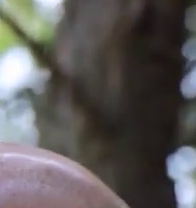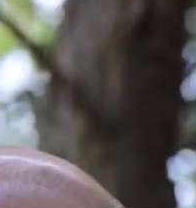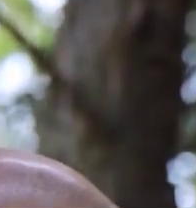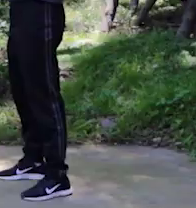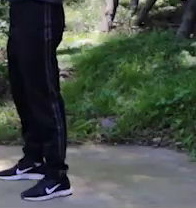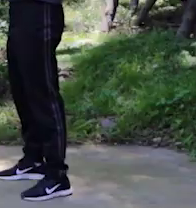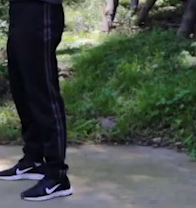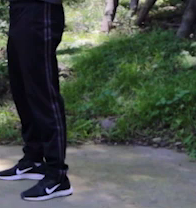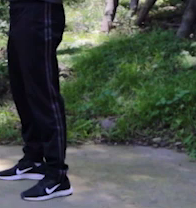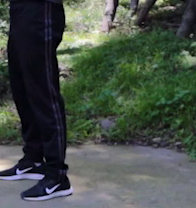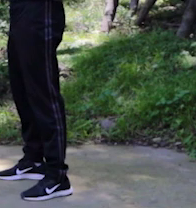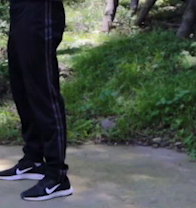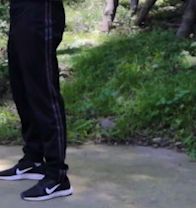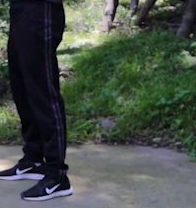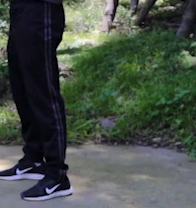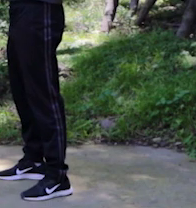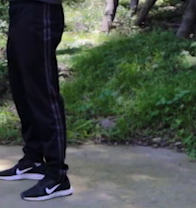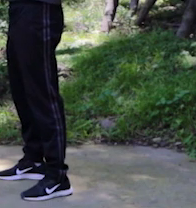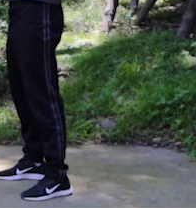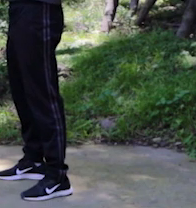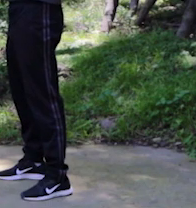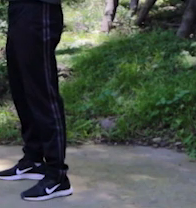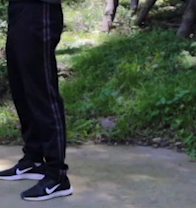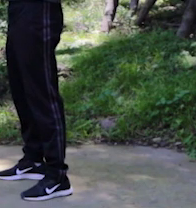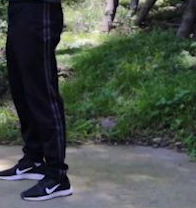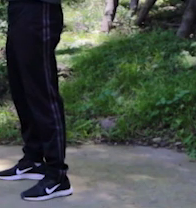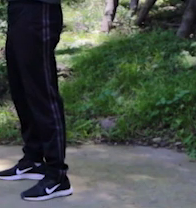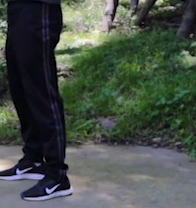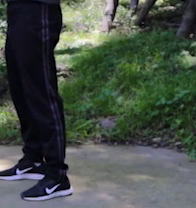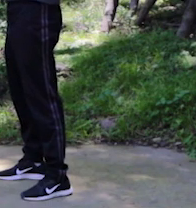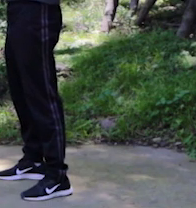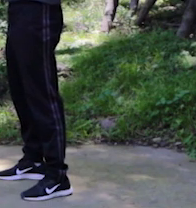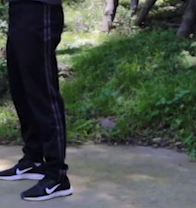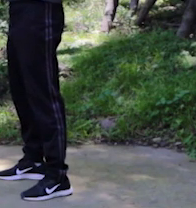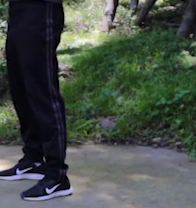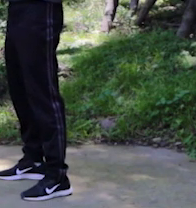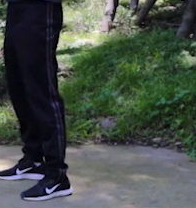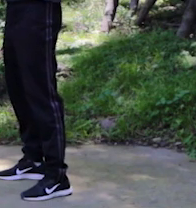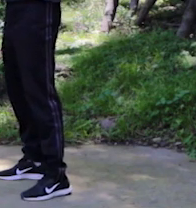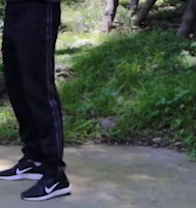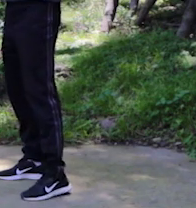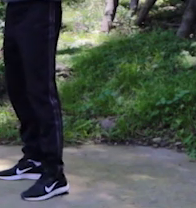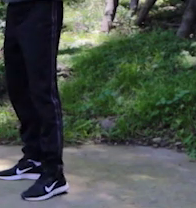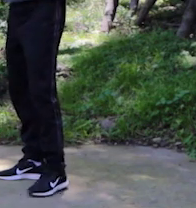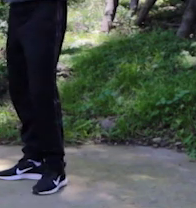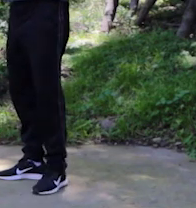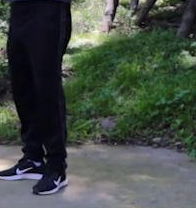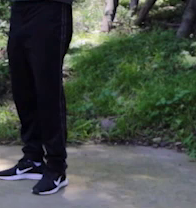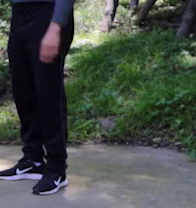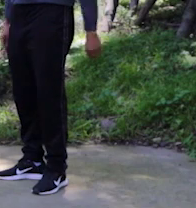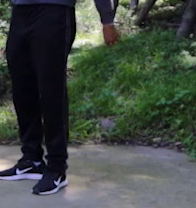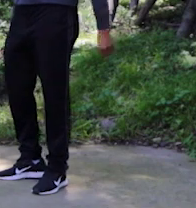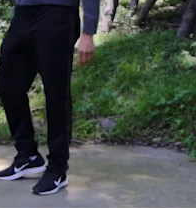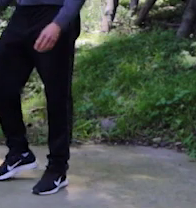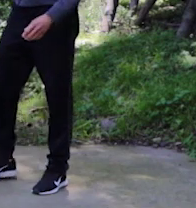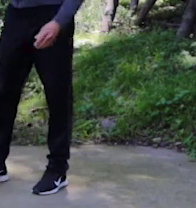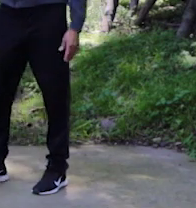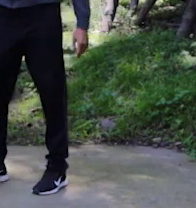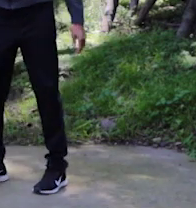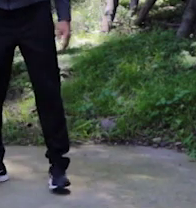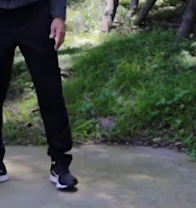muy bien, perfecto. Exacto, así es, así es. Ok, perfecto. Ahora vamos a hacer la demostración.